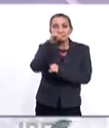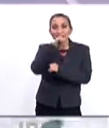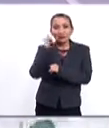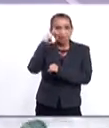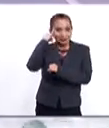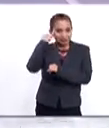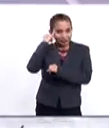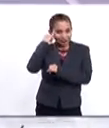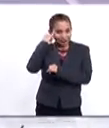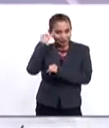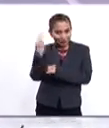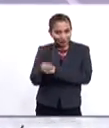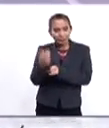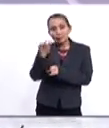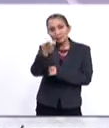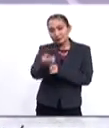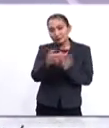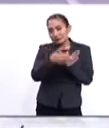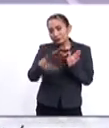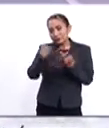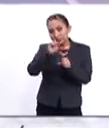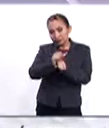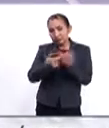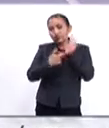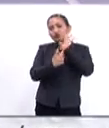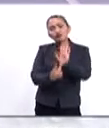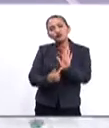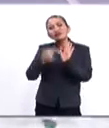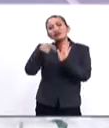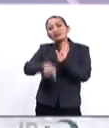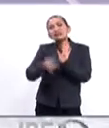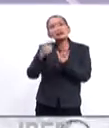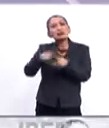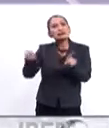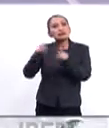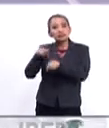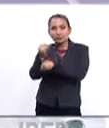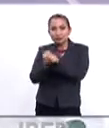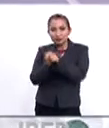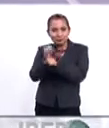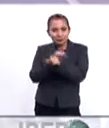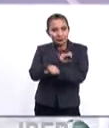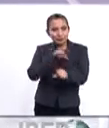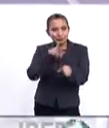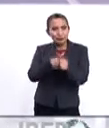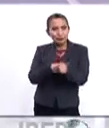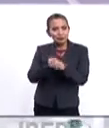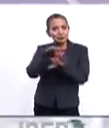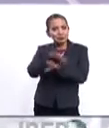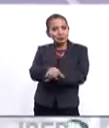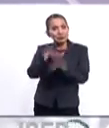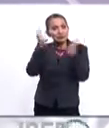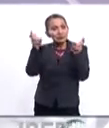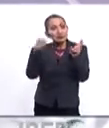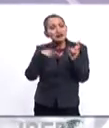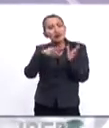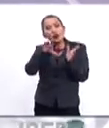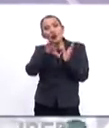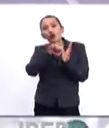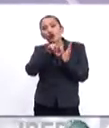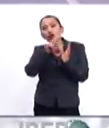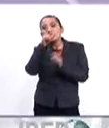Lenguas Indígenas y por ello, durante esta semana, le estaremos presentando una serie de reportajes especiales sobre los códigos